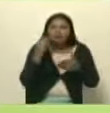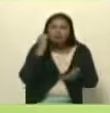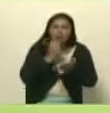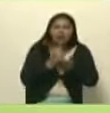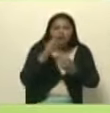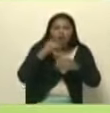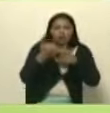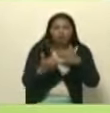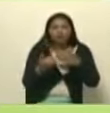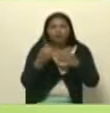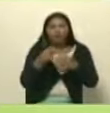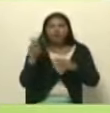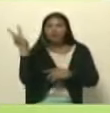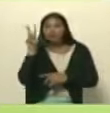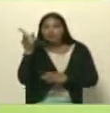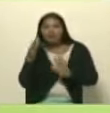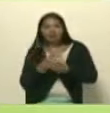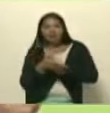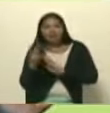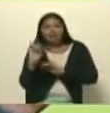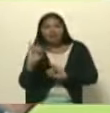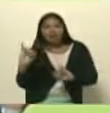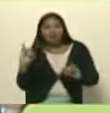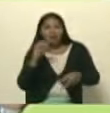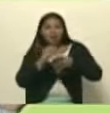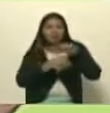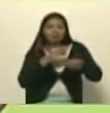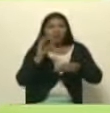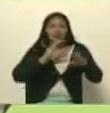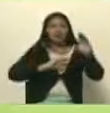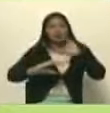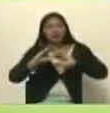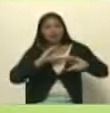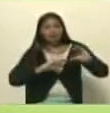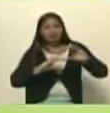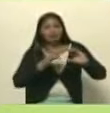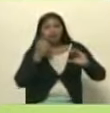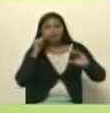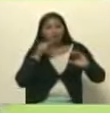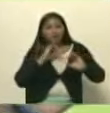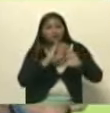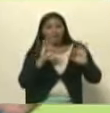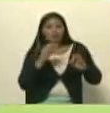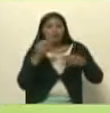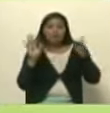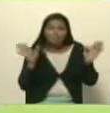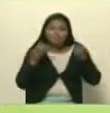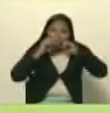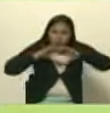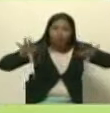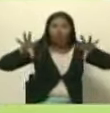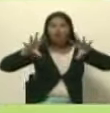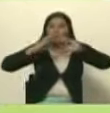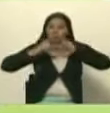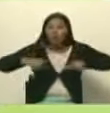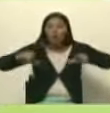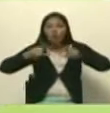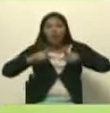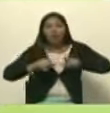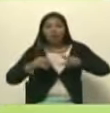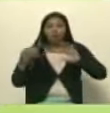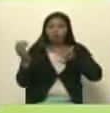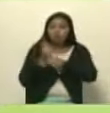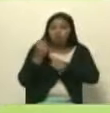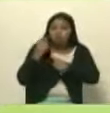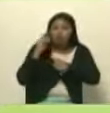el proyecto de Venezuela es este de hacer de la comunicación un hecho popular que llegue a todas partes y que todo el